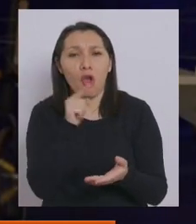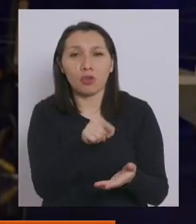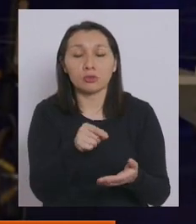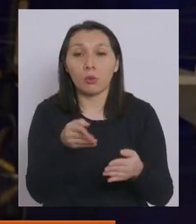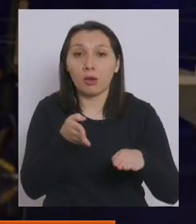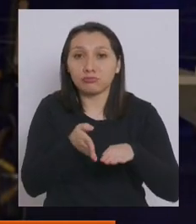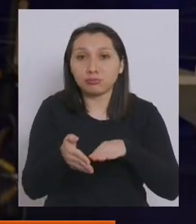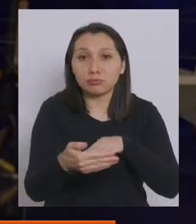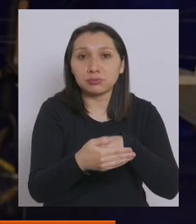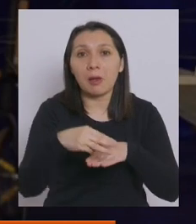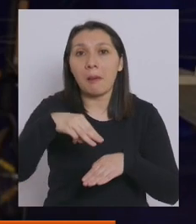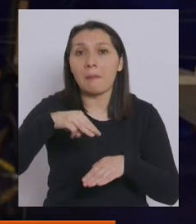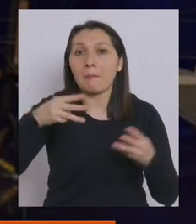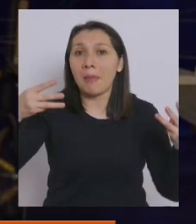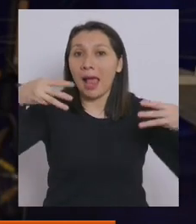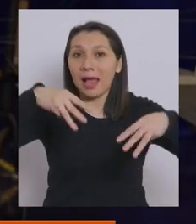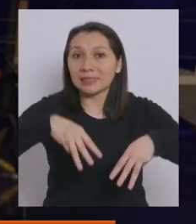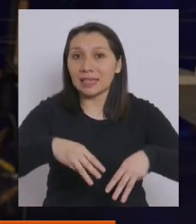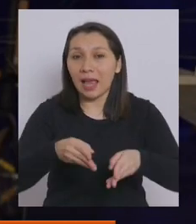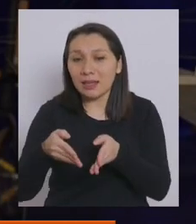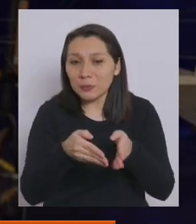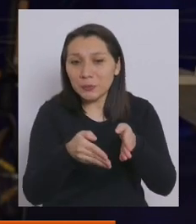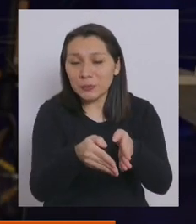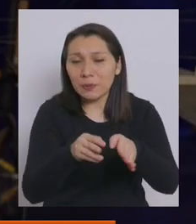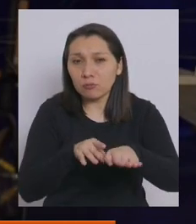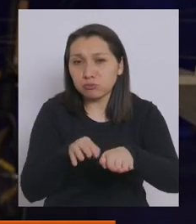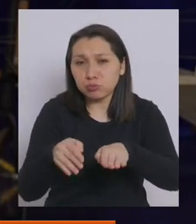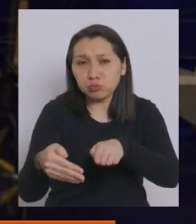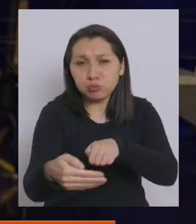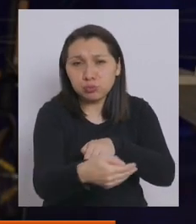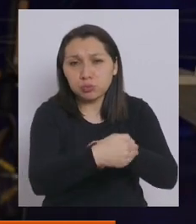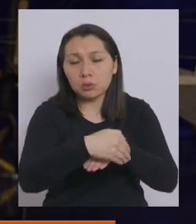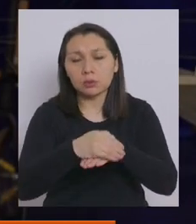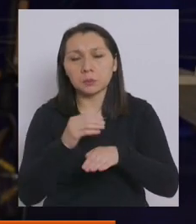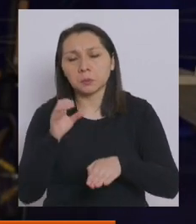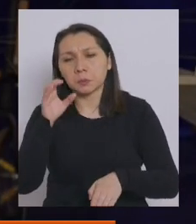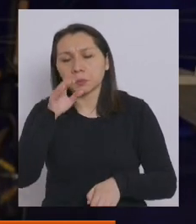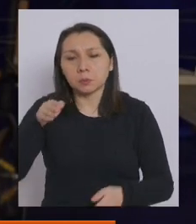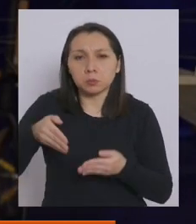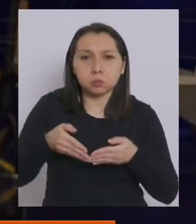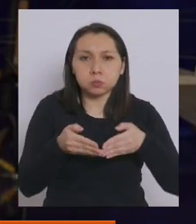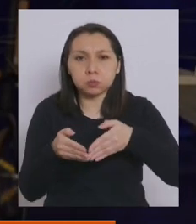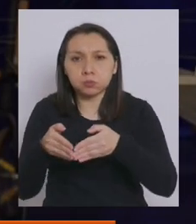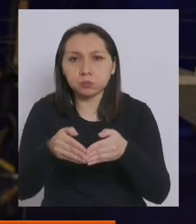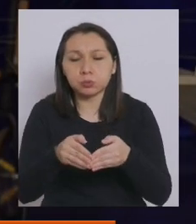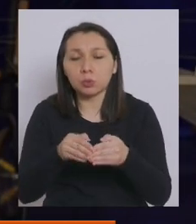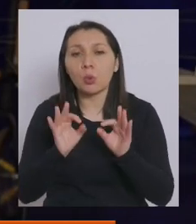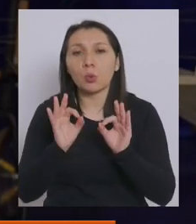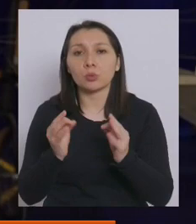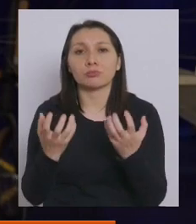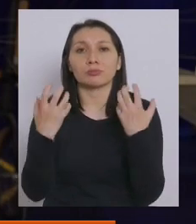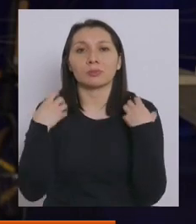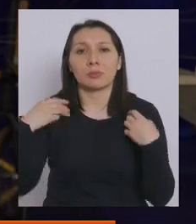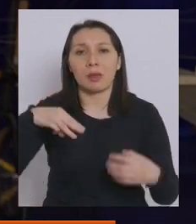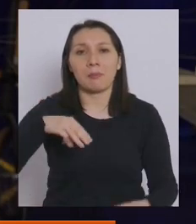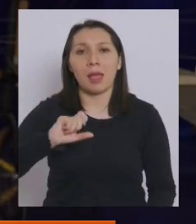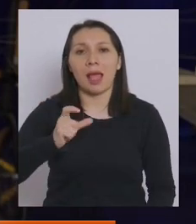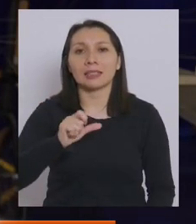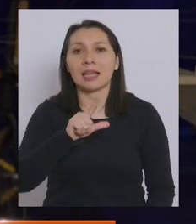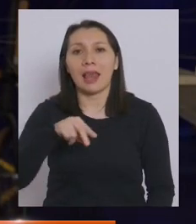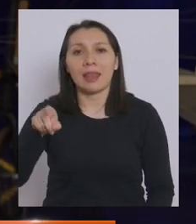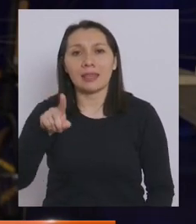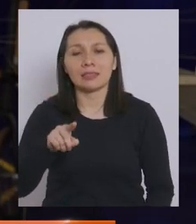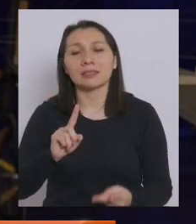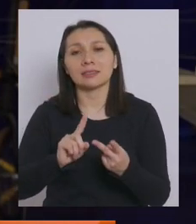Estrecho Magallanes, en esa épica aventura que lideraron Hernando de Magallanes y